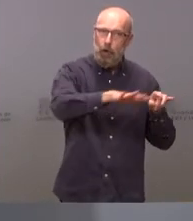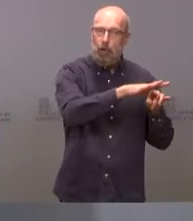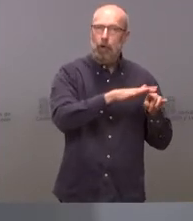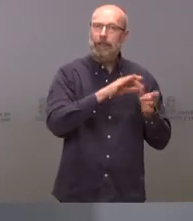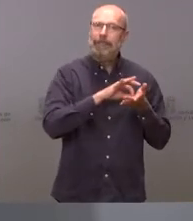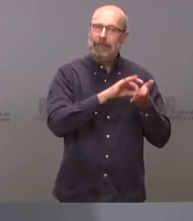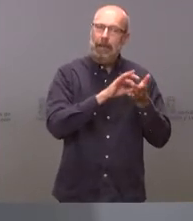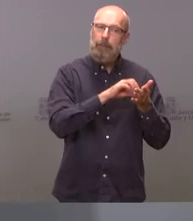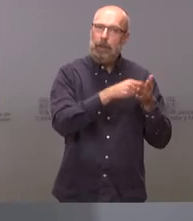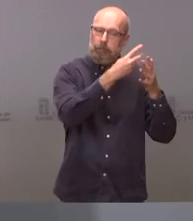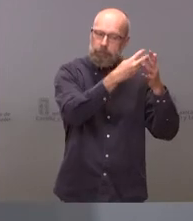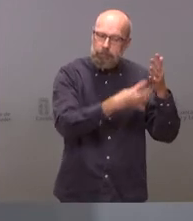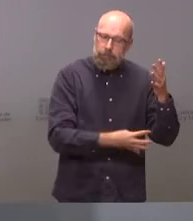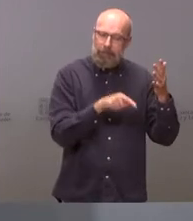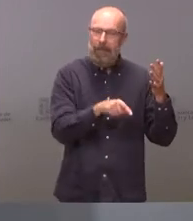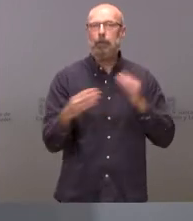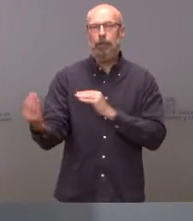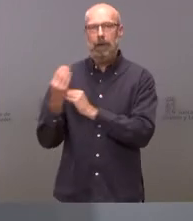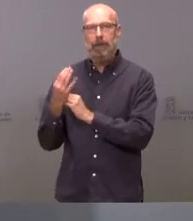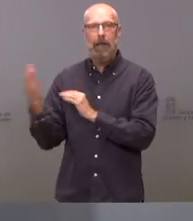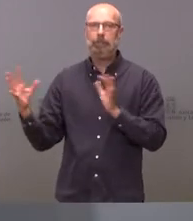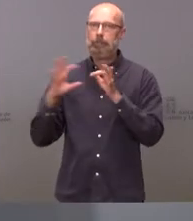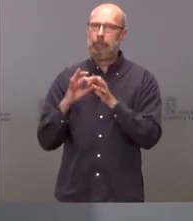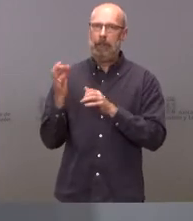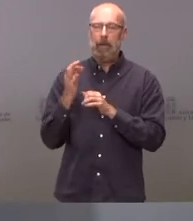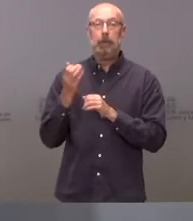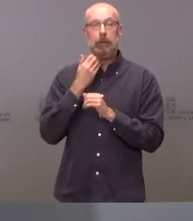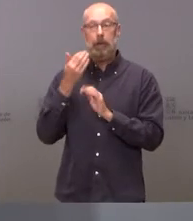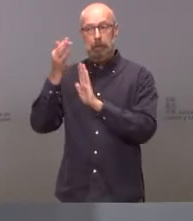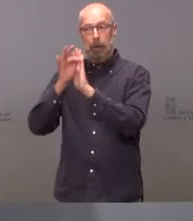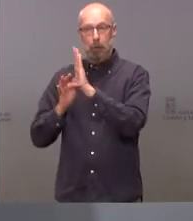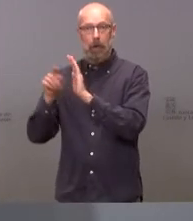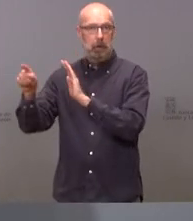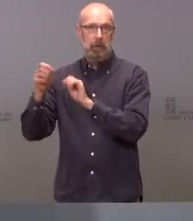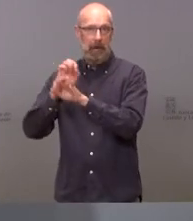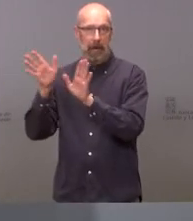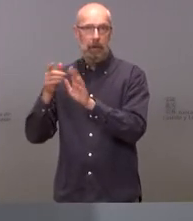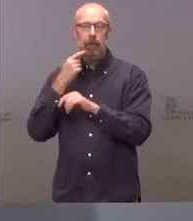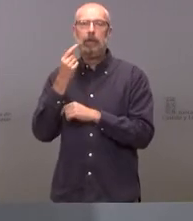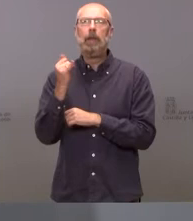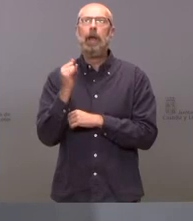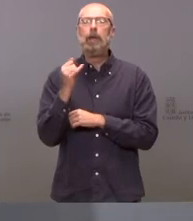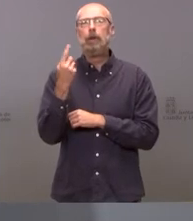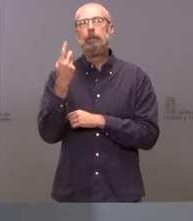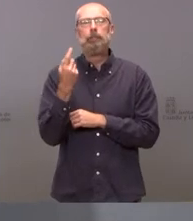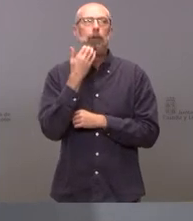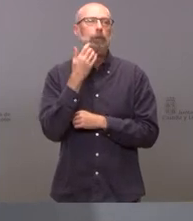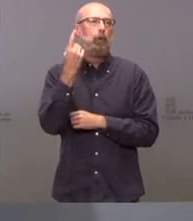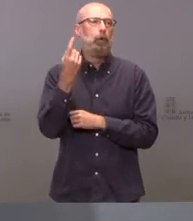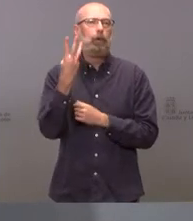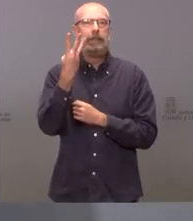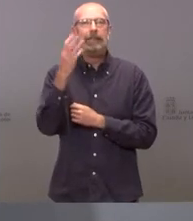de la nación se ven de manera bastante clara uno tiene 30.000 kilómetros de carreteras o de